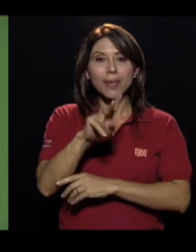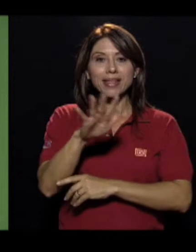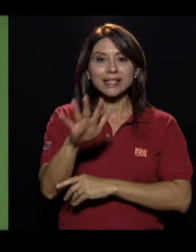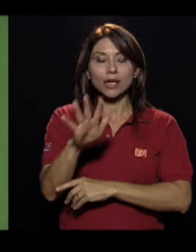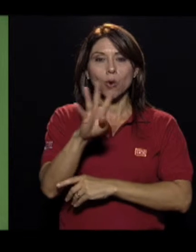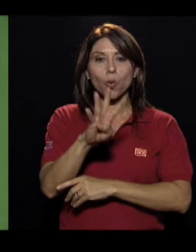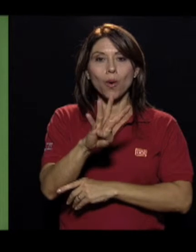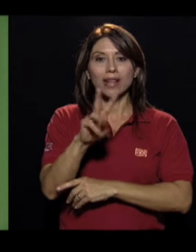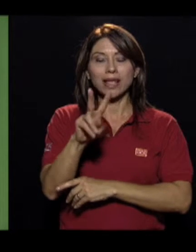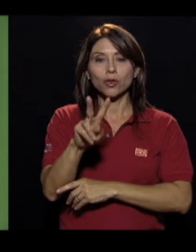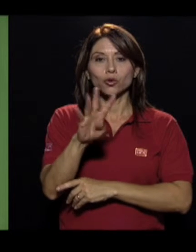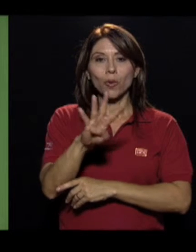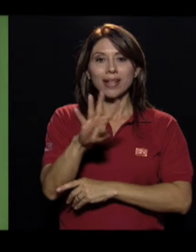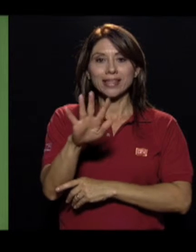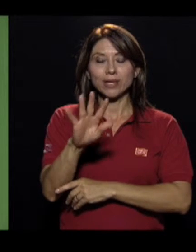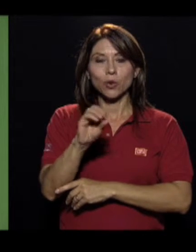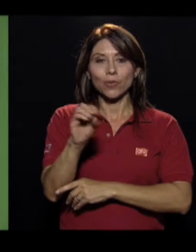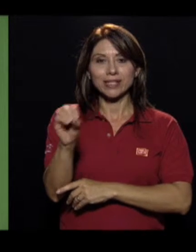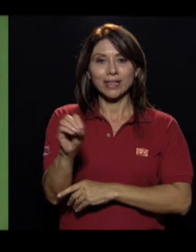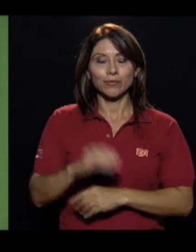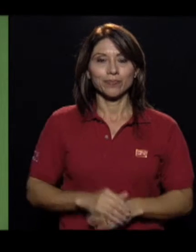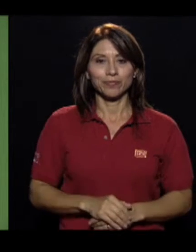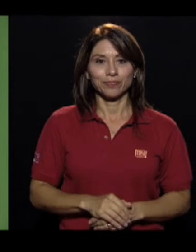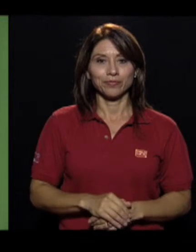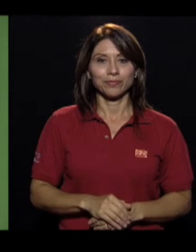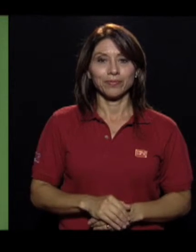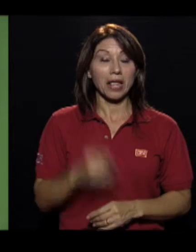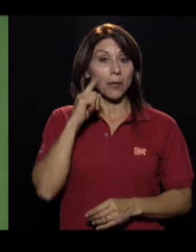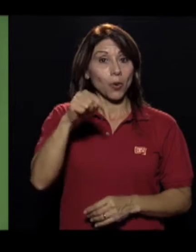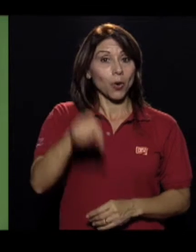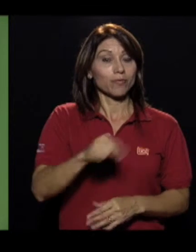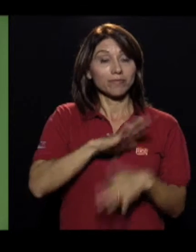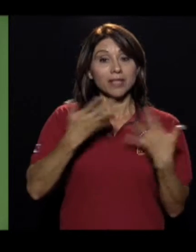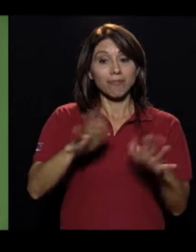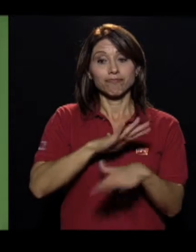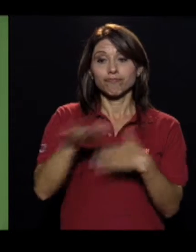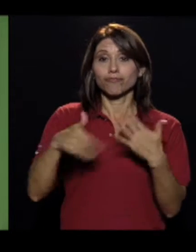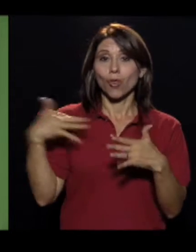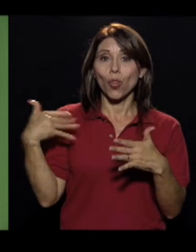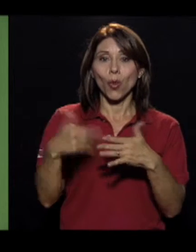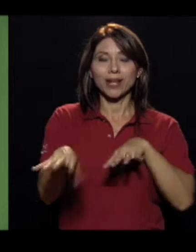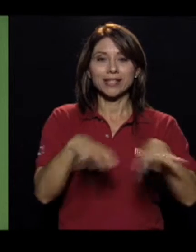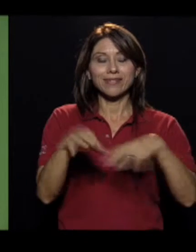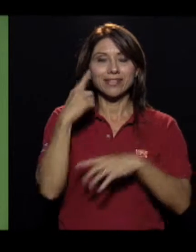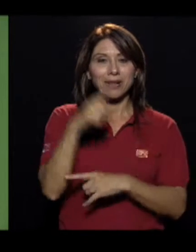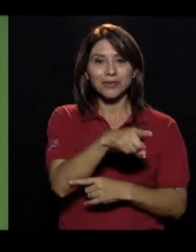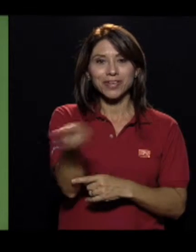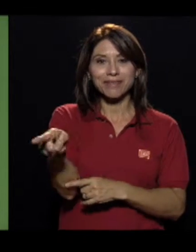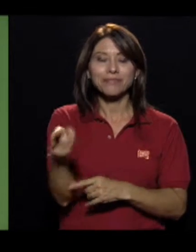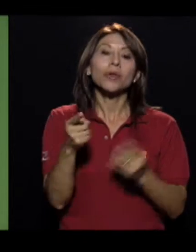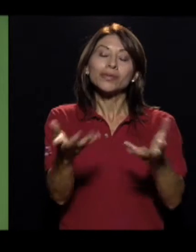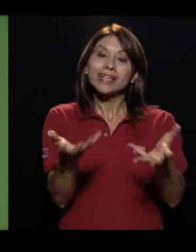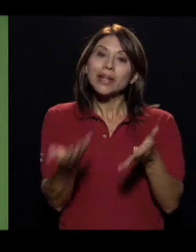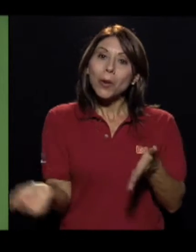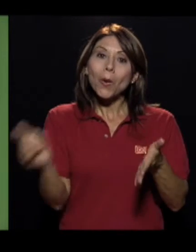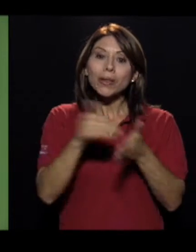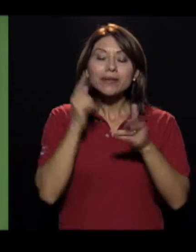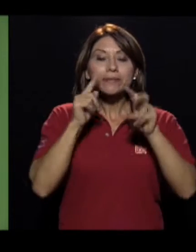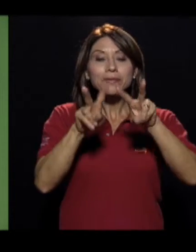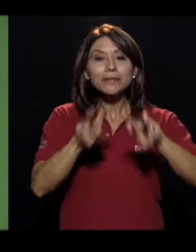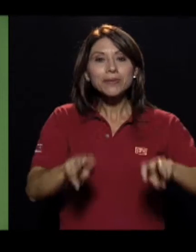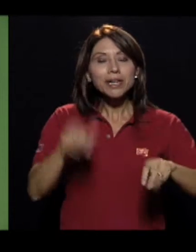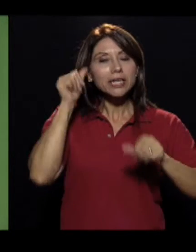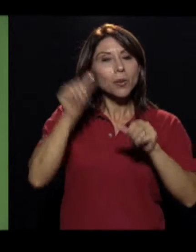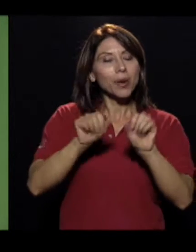usted puede comunicarse al número 25-42-45-00. Y por hoy esas son todas las actividades que tengo para usted.